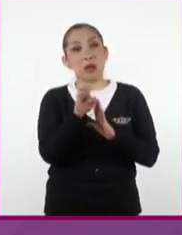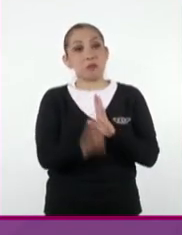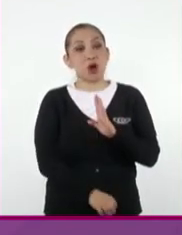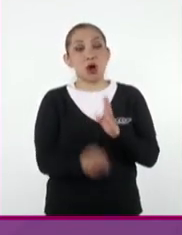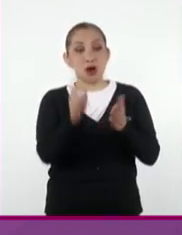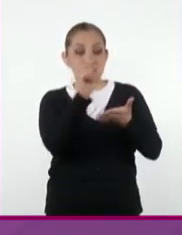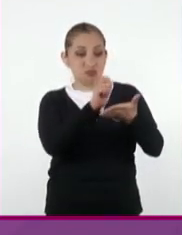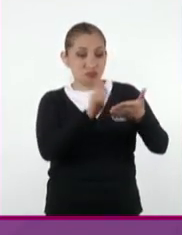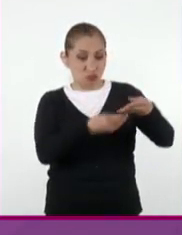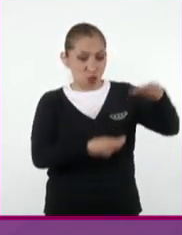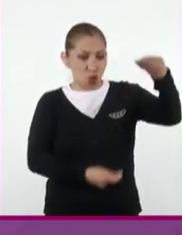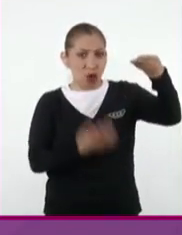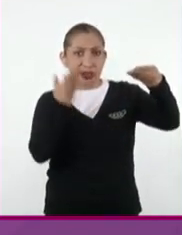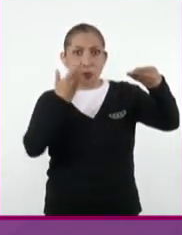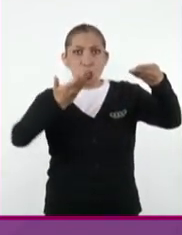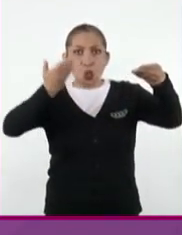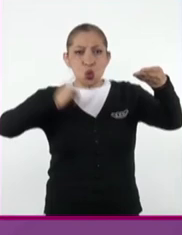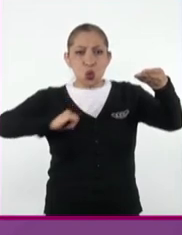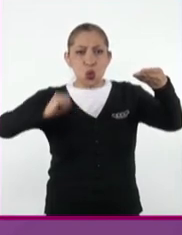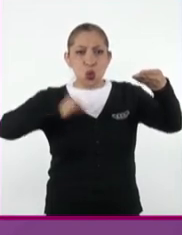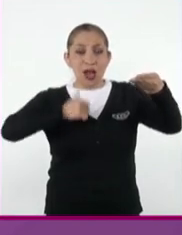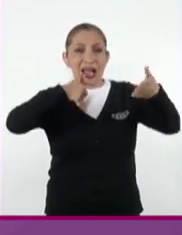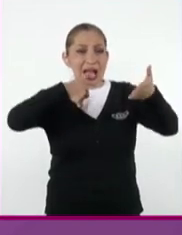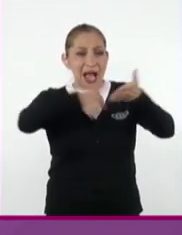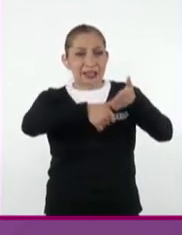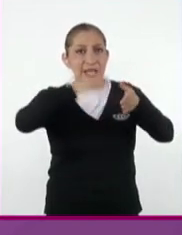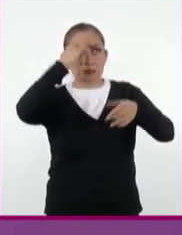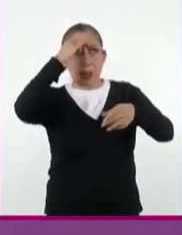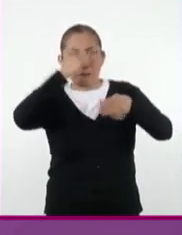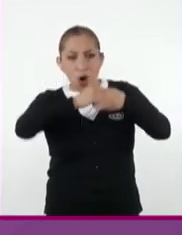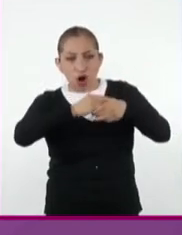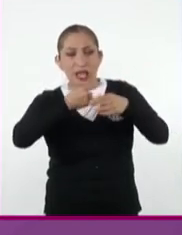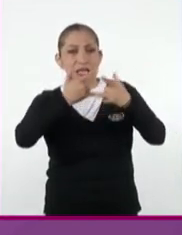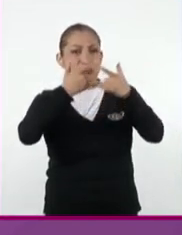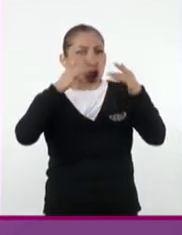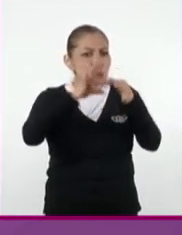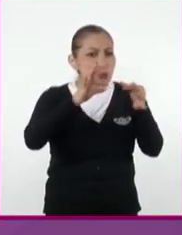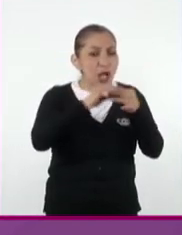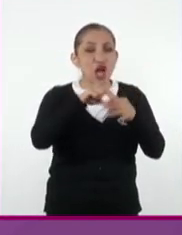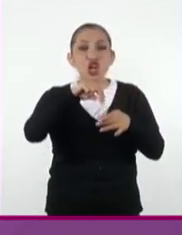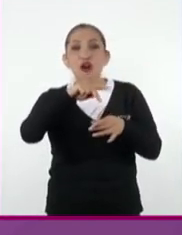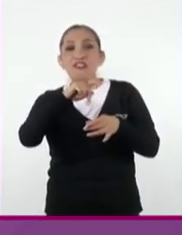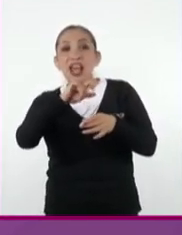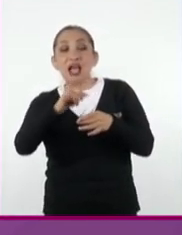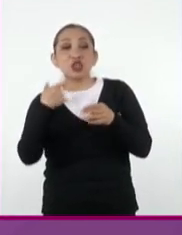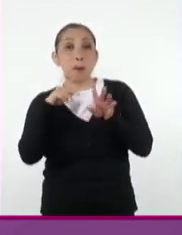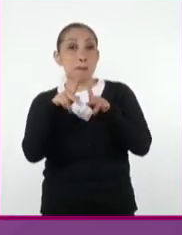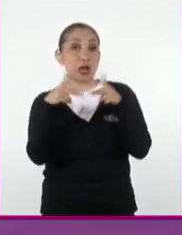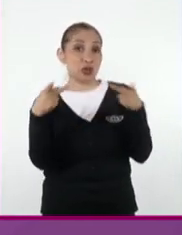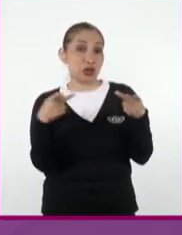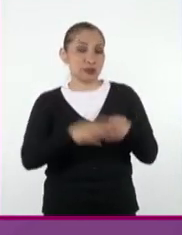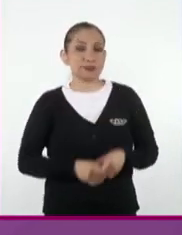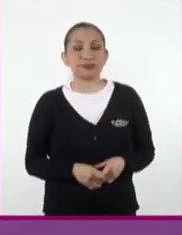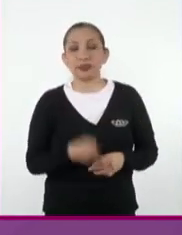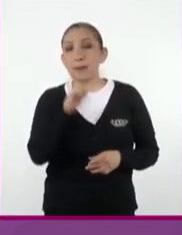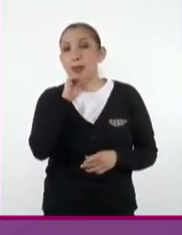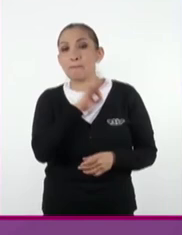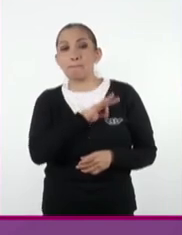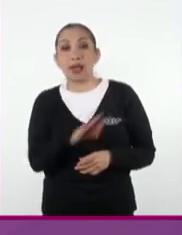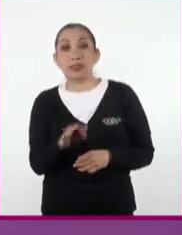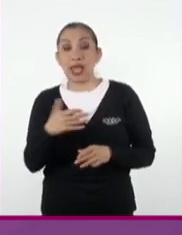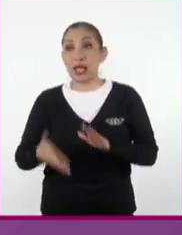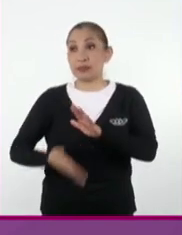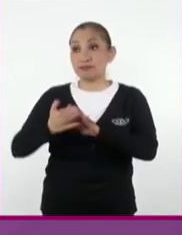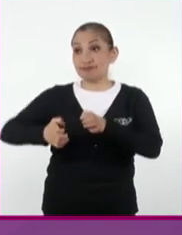textos escritos en el periodo, como cartas, memorias, crónicas, novelas y periódicos. También pueden ser